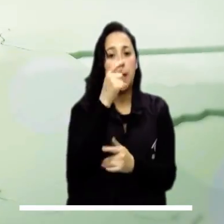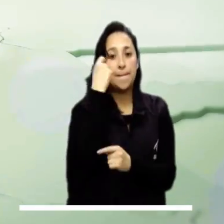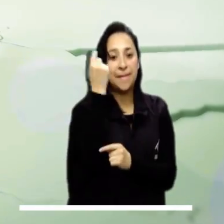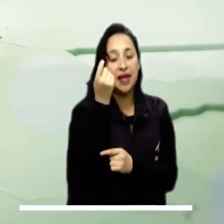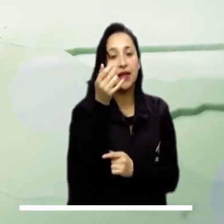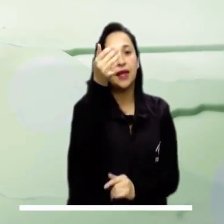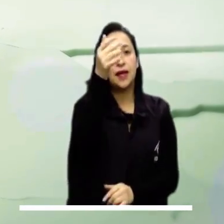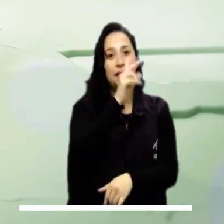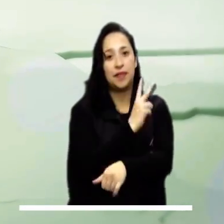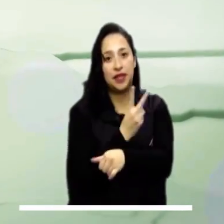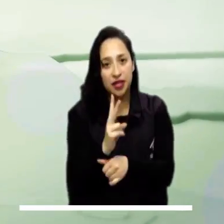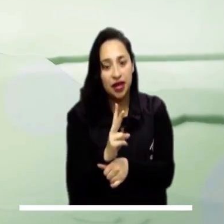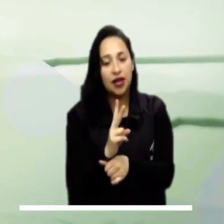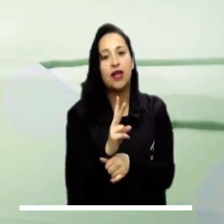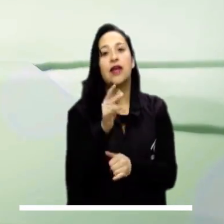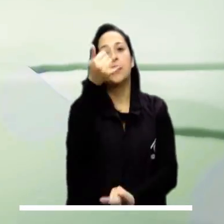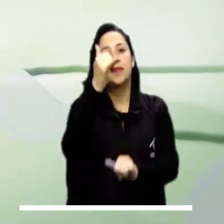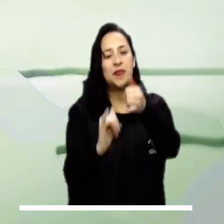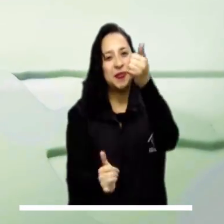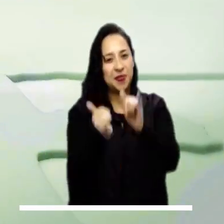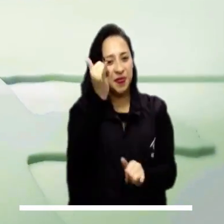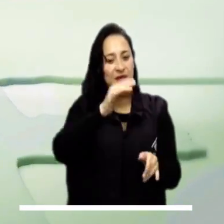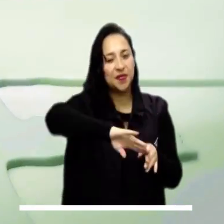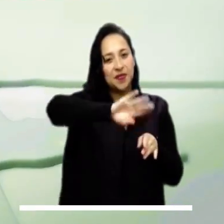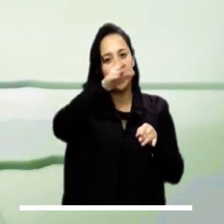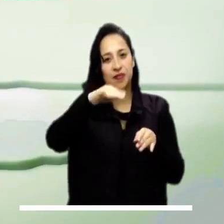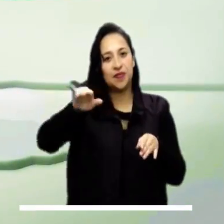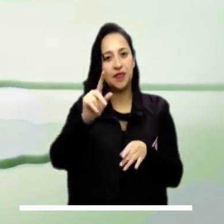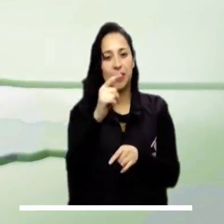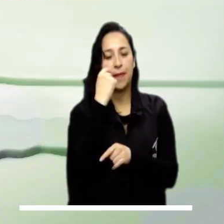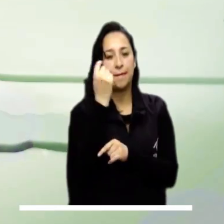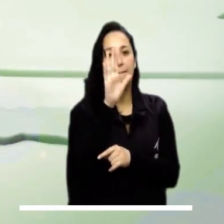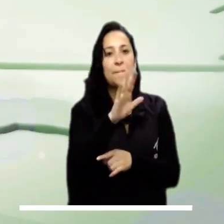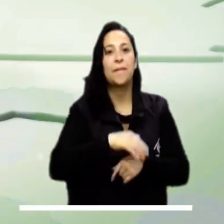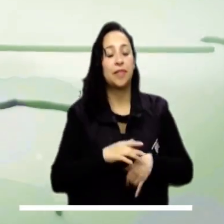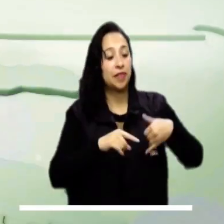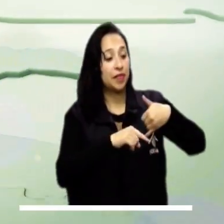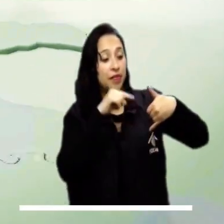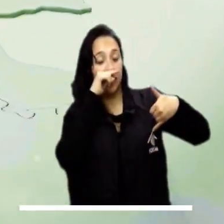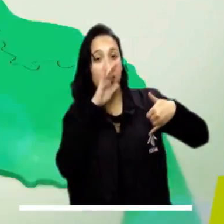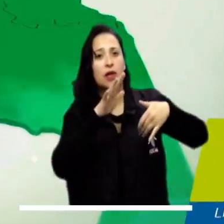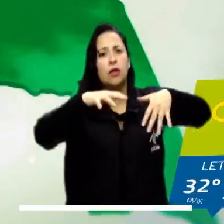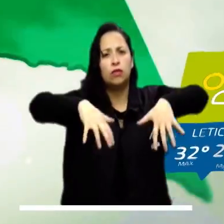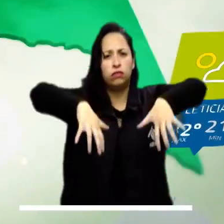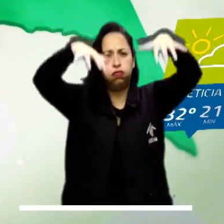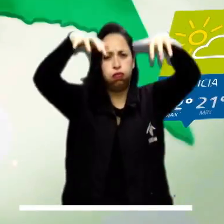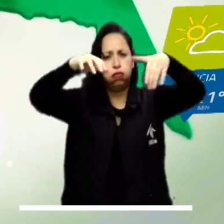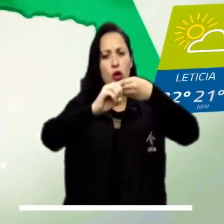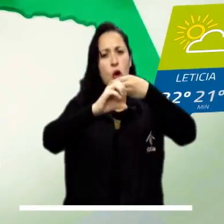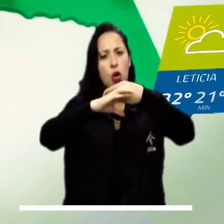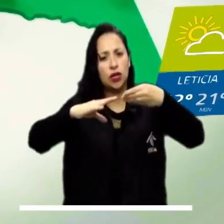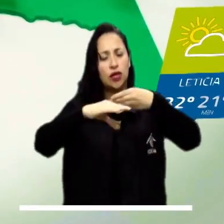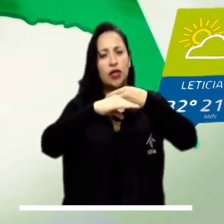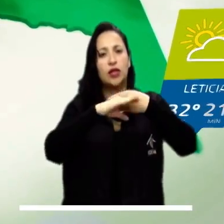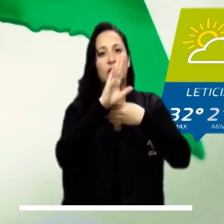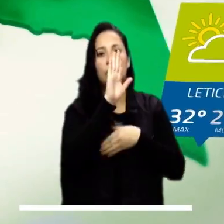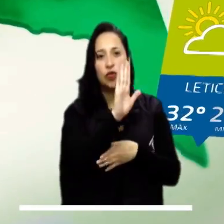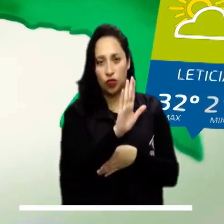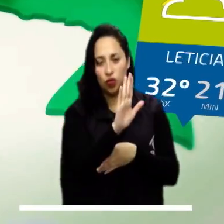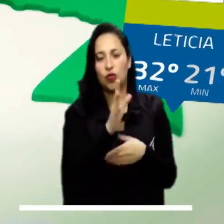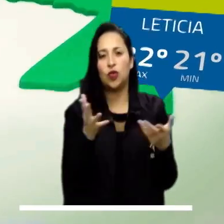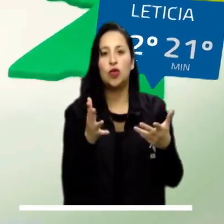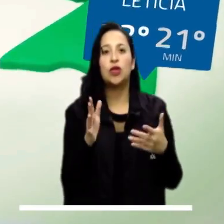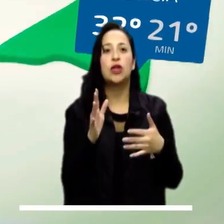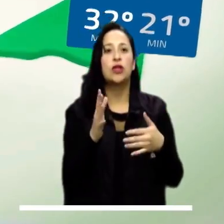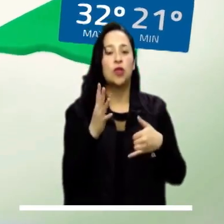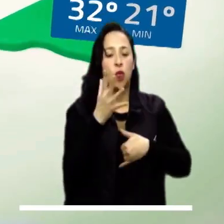en diferentes sectores de Meta, Bichada, Cazanare y el pie de Monte Llanero. En la Amazonía se prevén fuertes lluvias sobre el occidente y